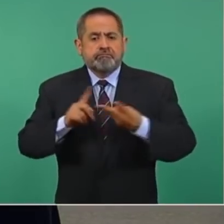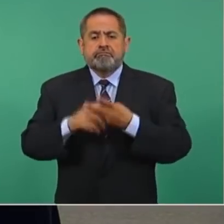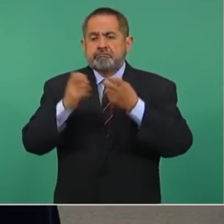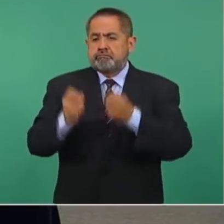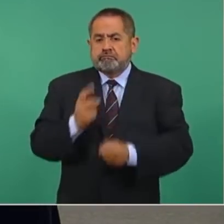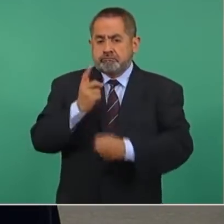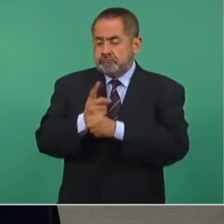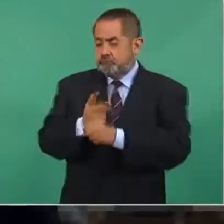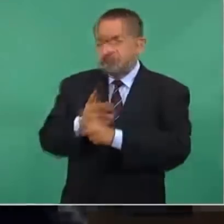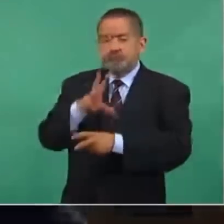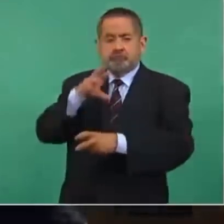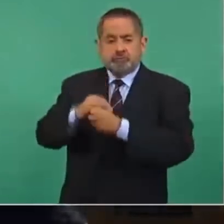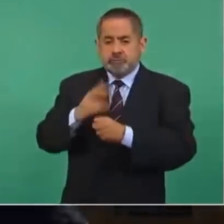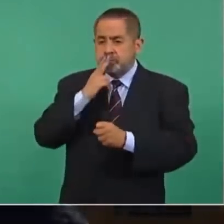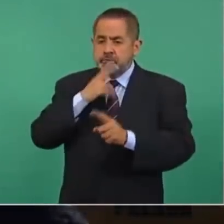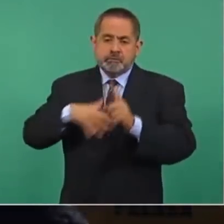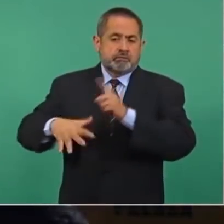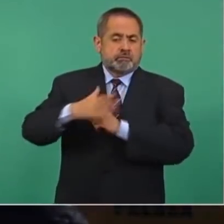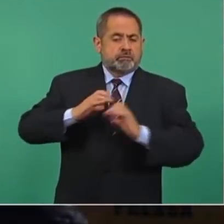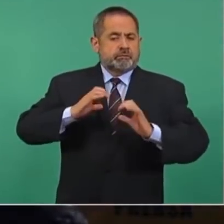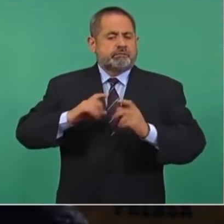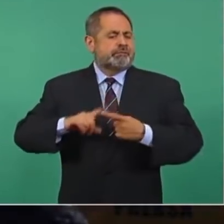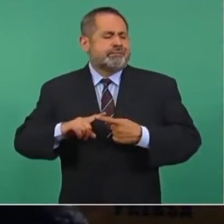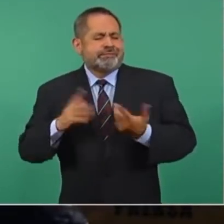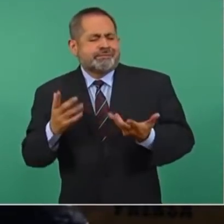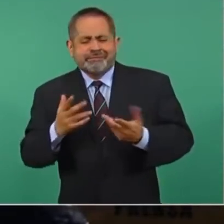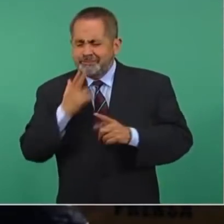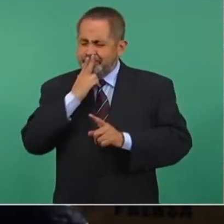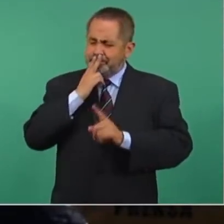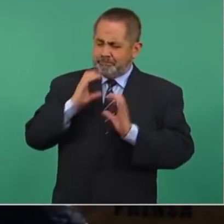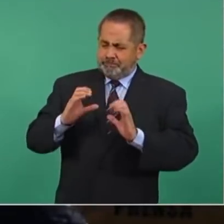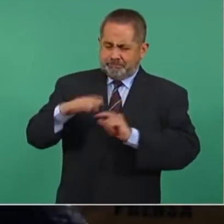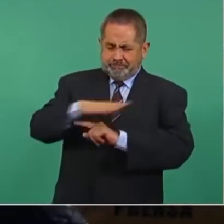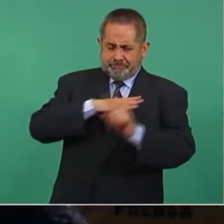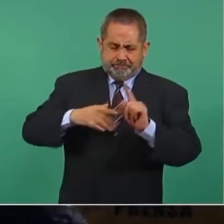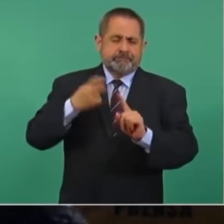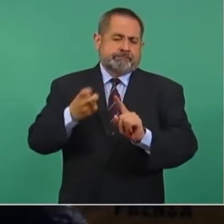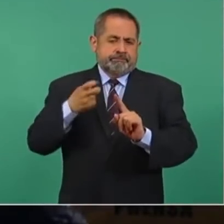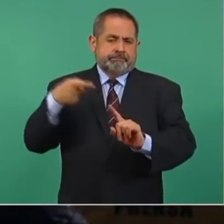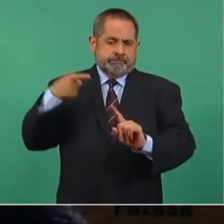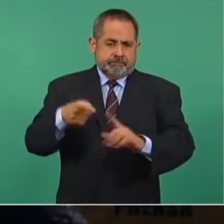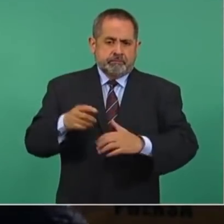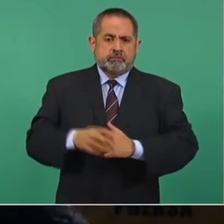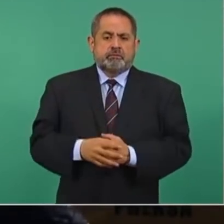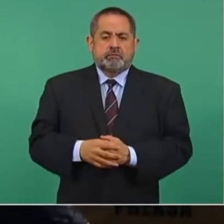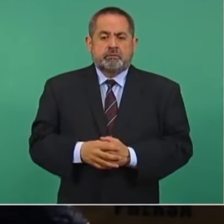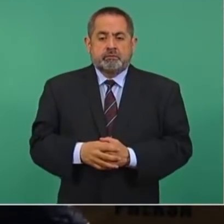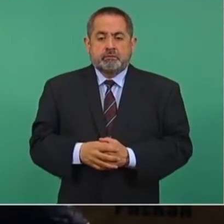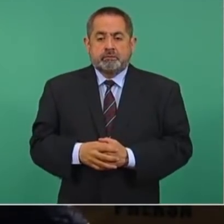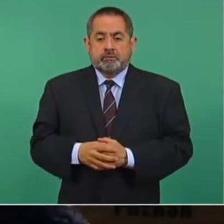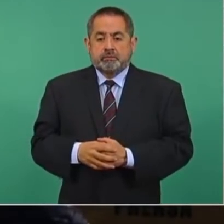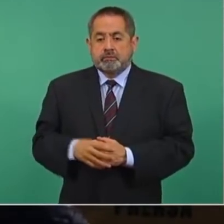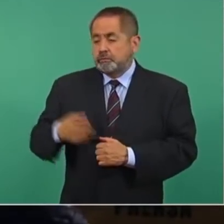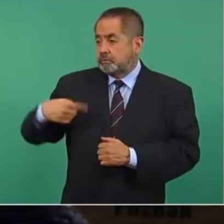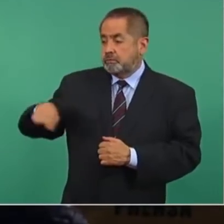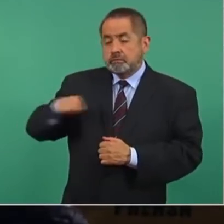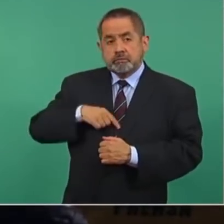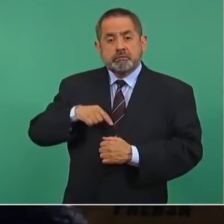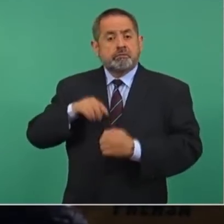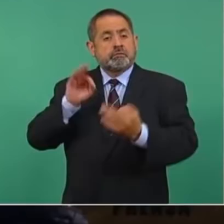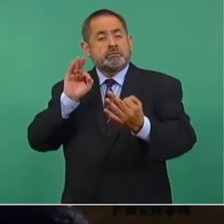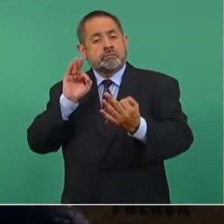conservación. Conservación se refiere a la conservación del medio ambiente. A medida que nos acercamos al